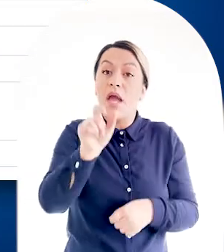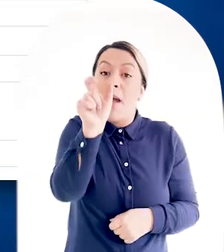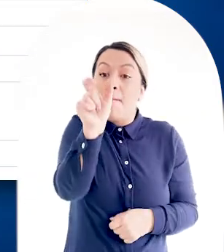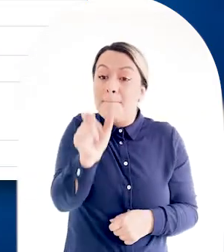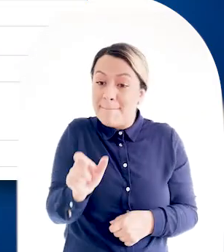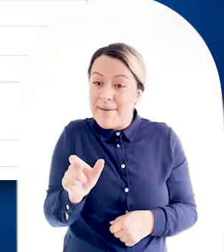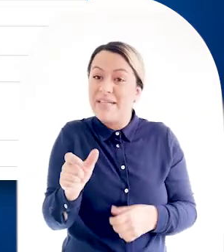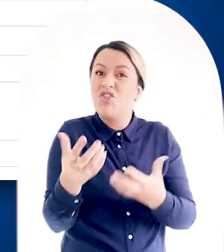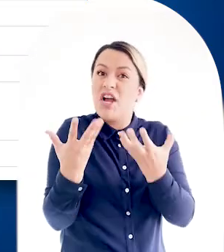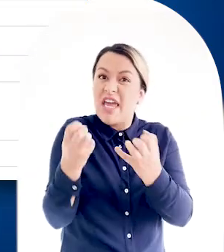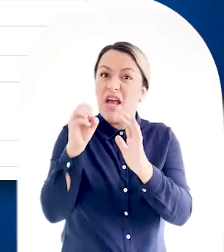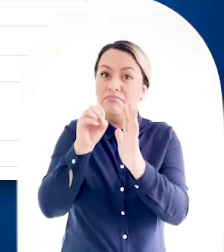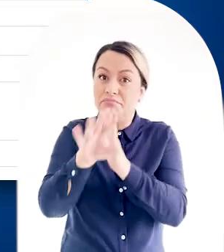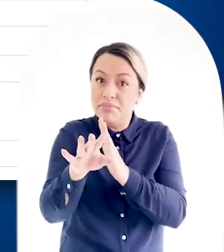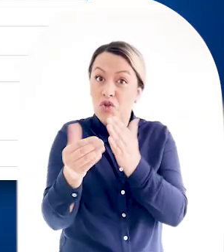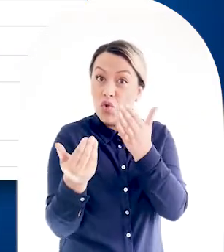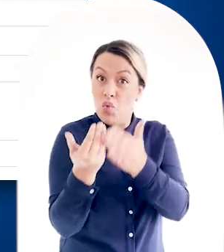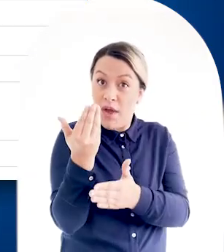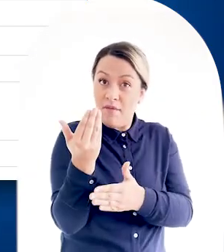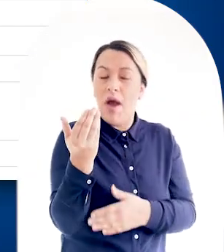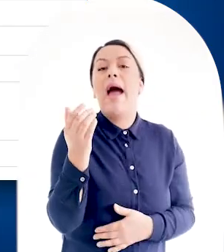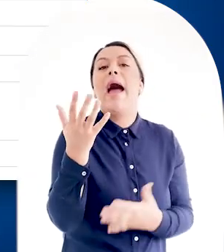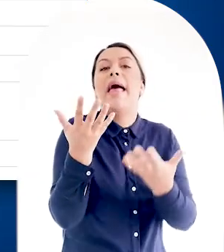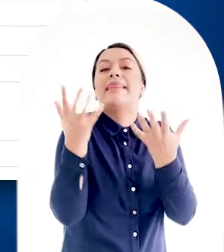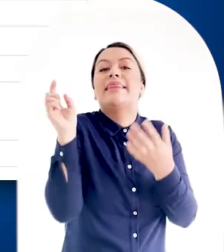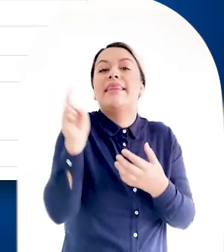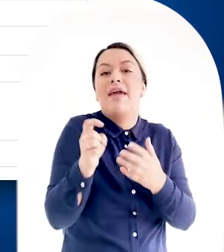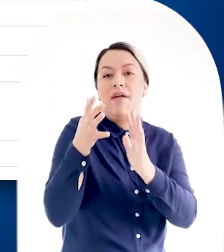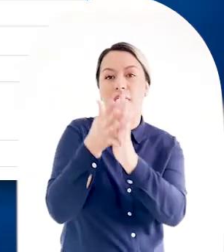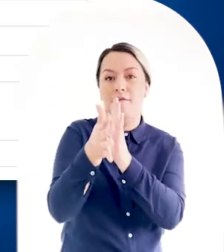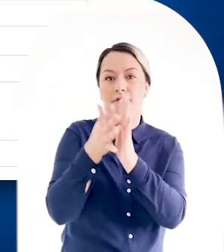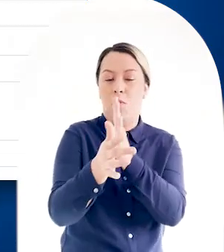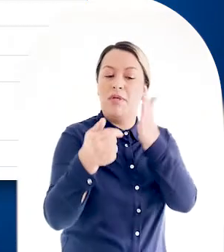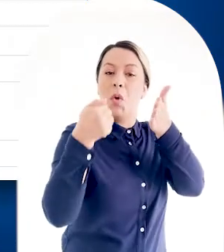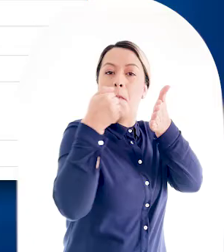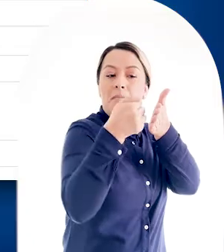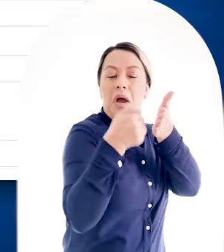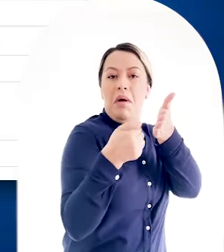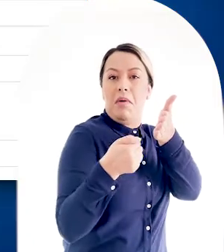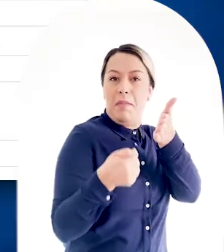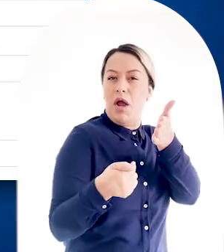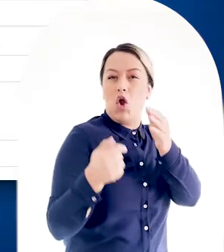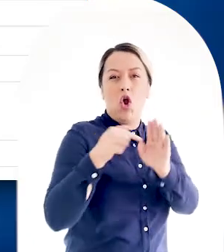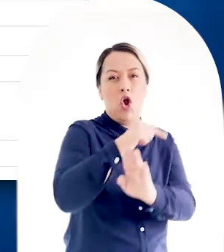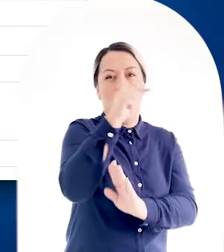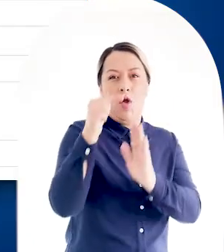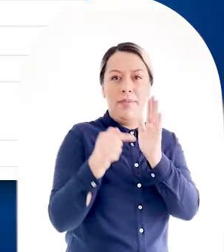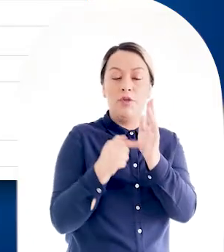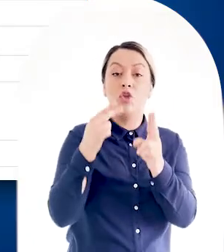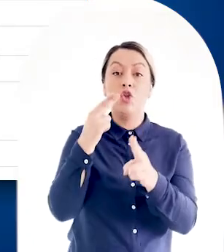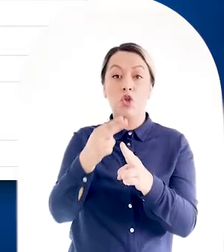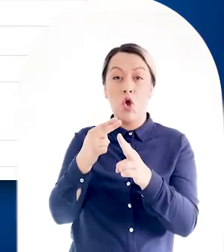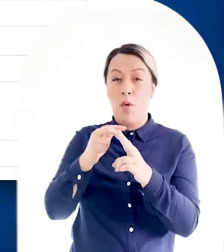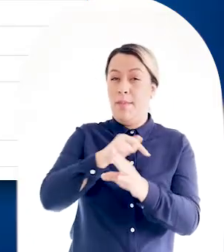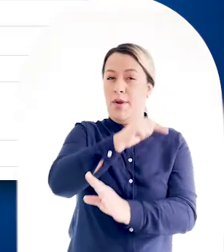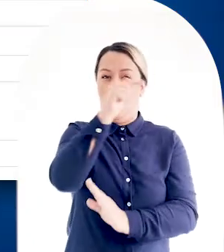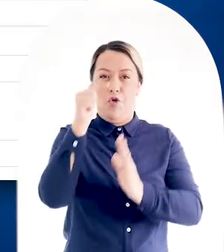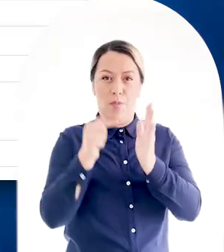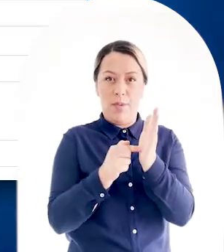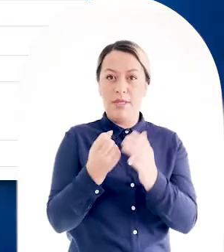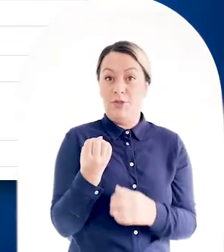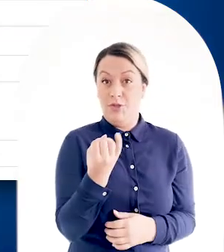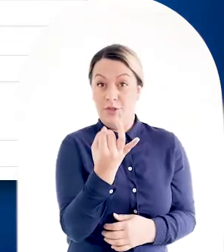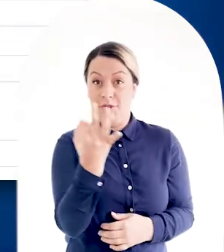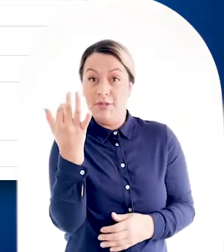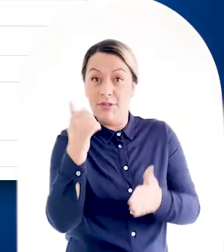tener a mano el número y tipo de cuenta, si vamos a hacer el envío por primera vez, y el nombre completo y tipo y número de